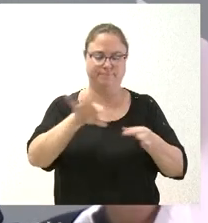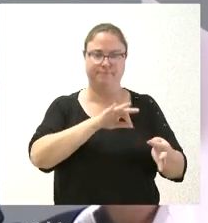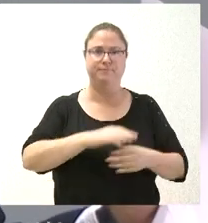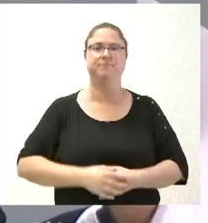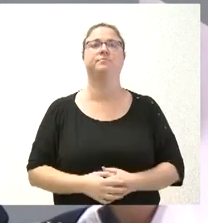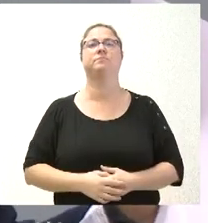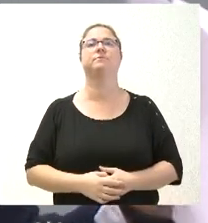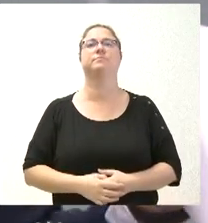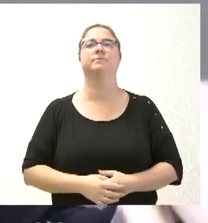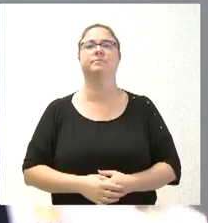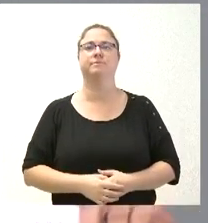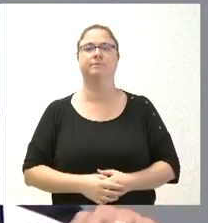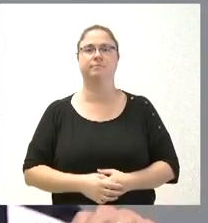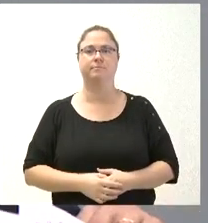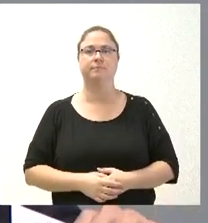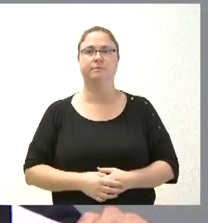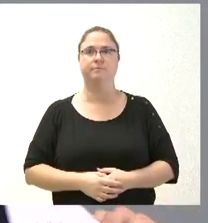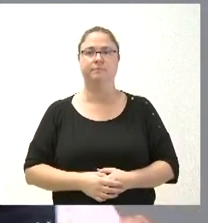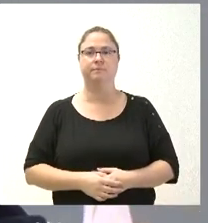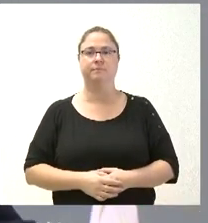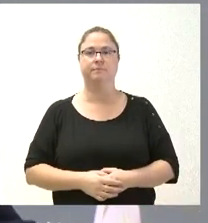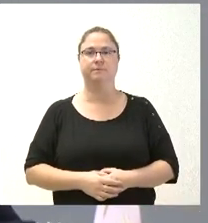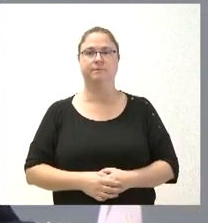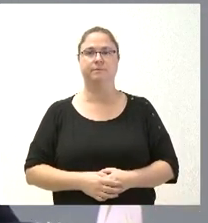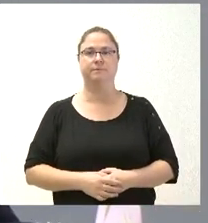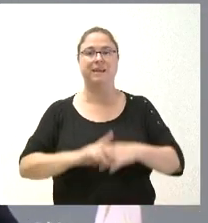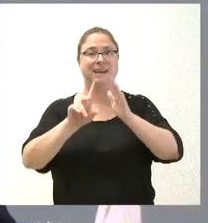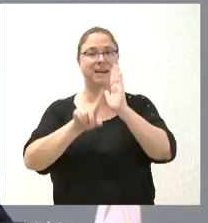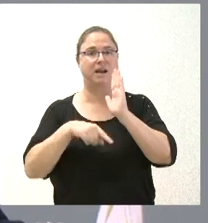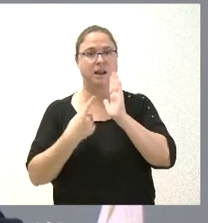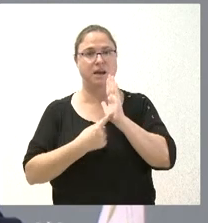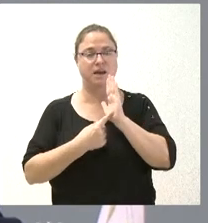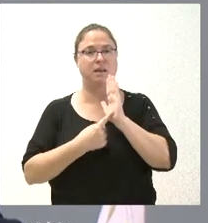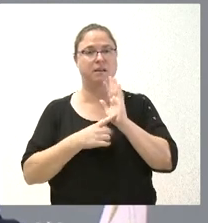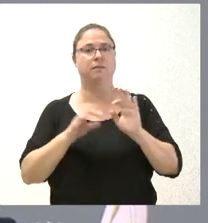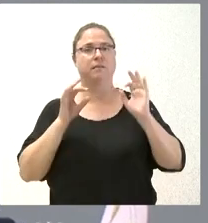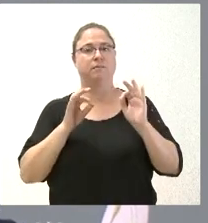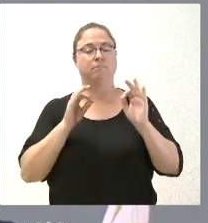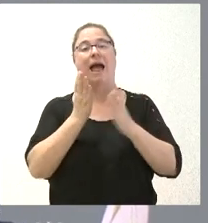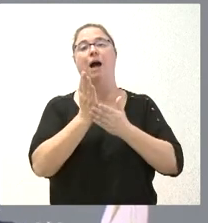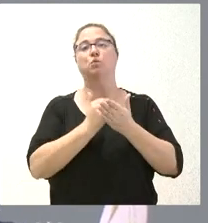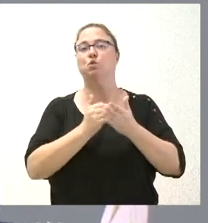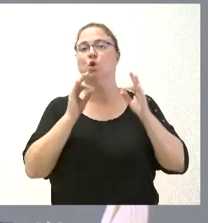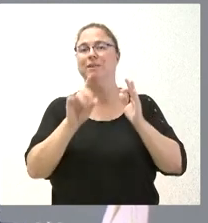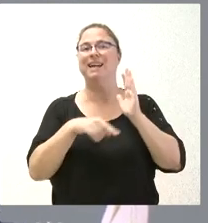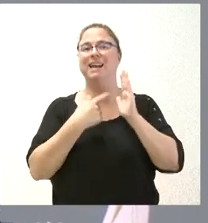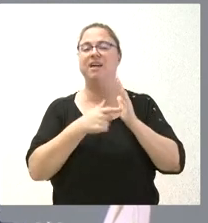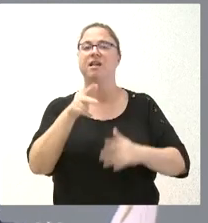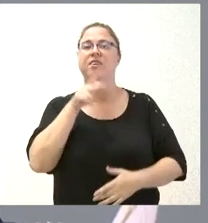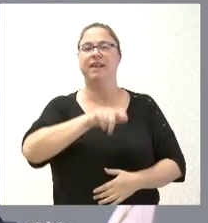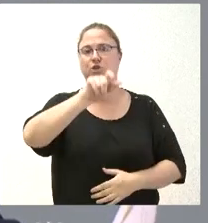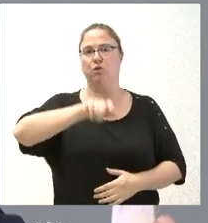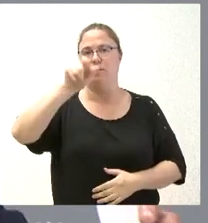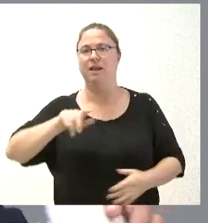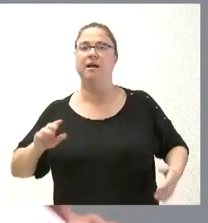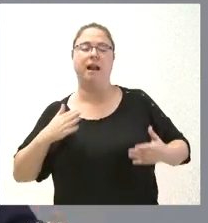la ley autonómica, la ley de derechos de los ciudadanos en sus